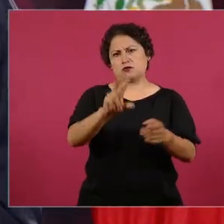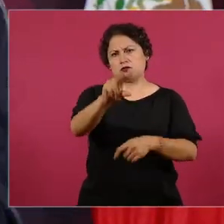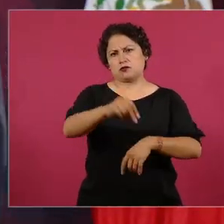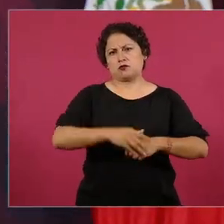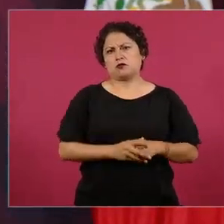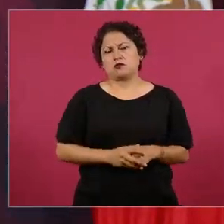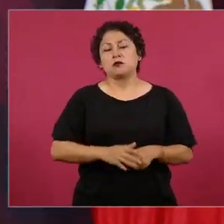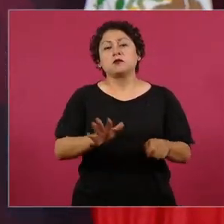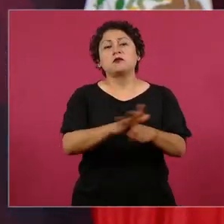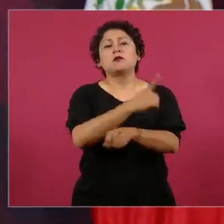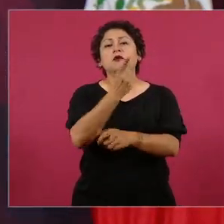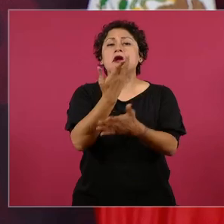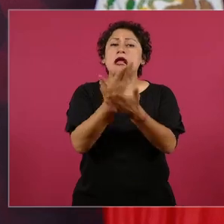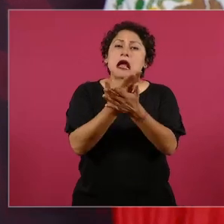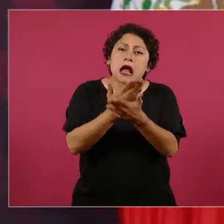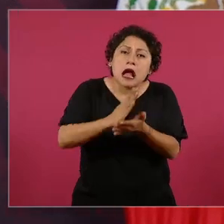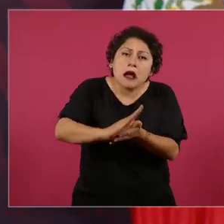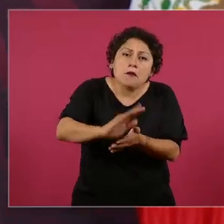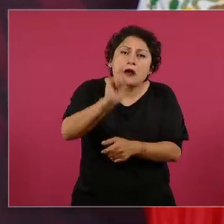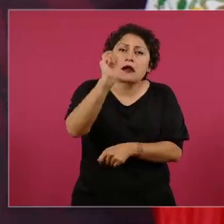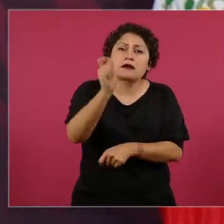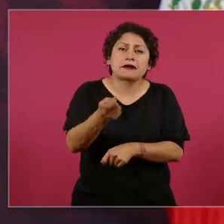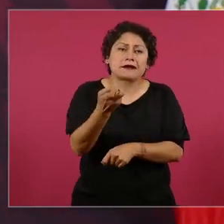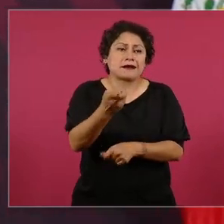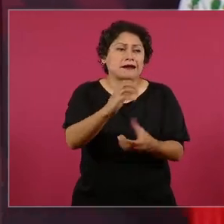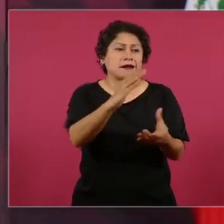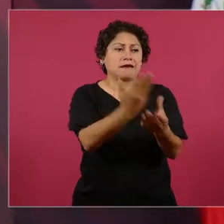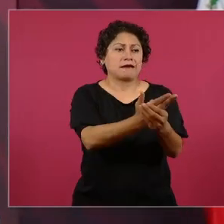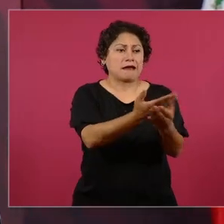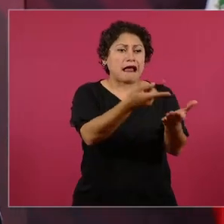porque ya los expedientes ya pasaron por la Corte.